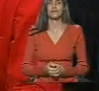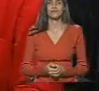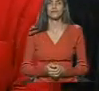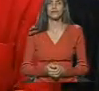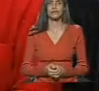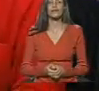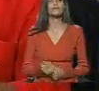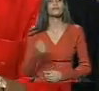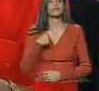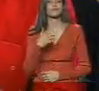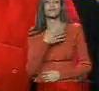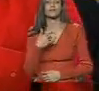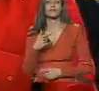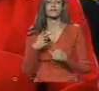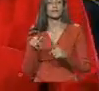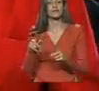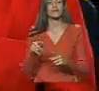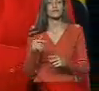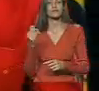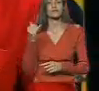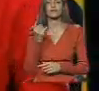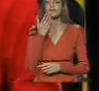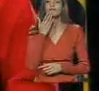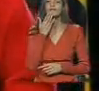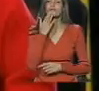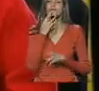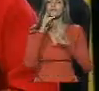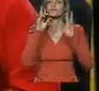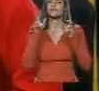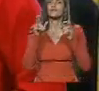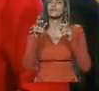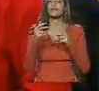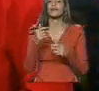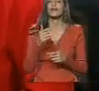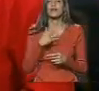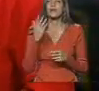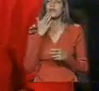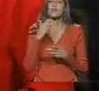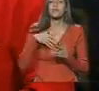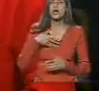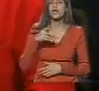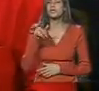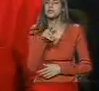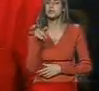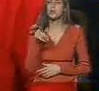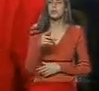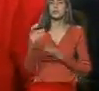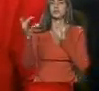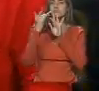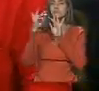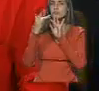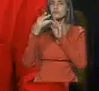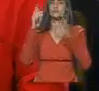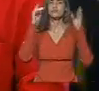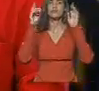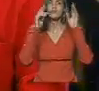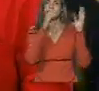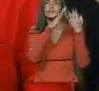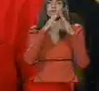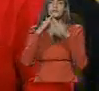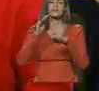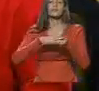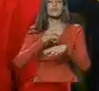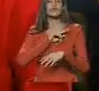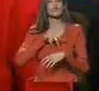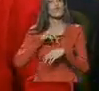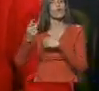Yo quiero otra banderilla, ver si es posible nos comunican con la radio comunitaria, porque estamos